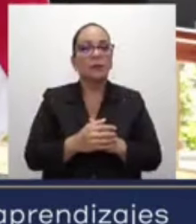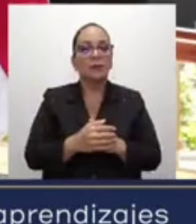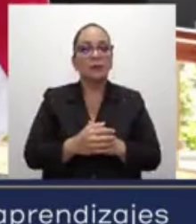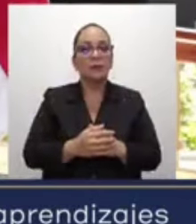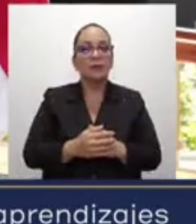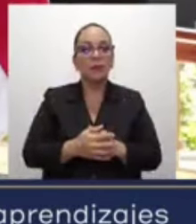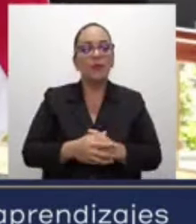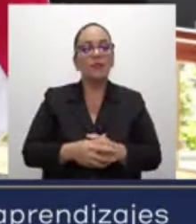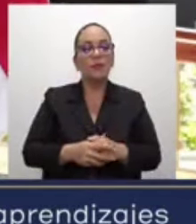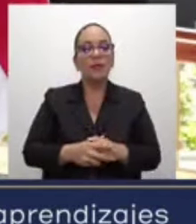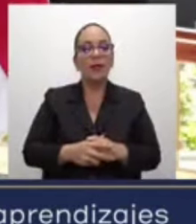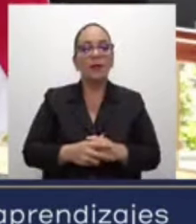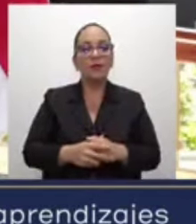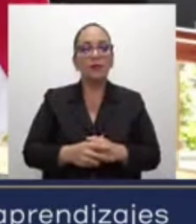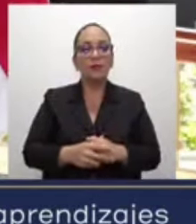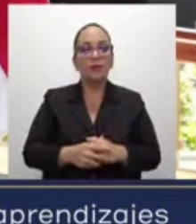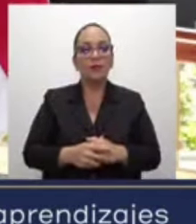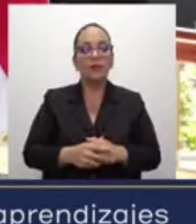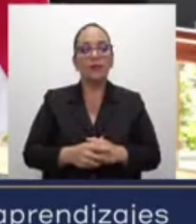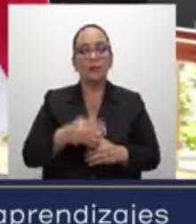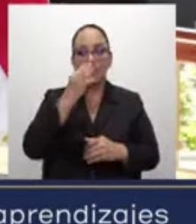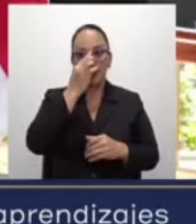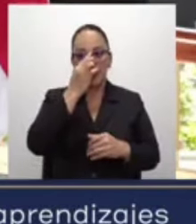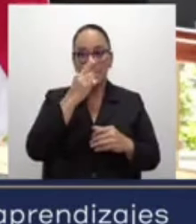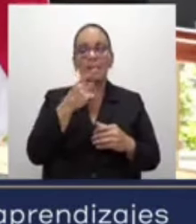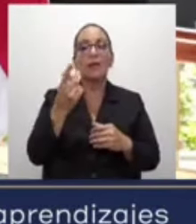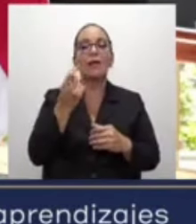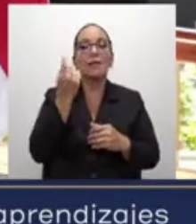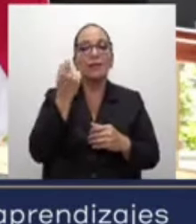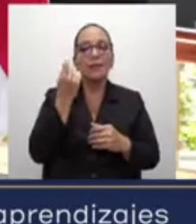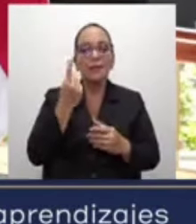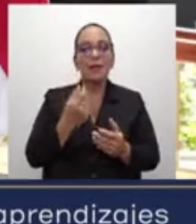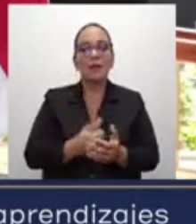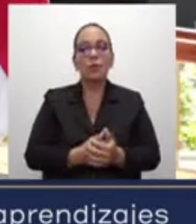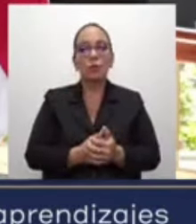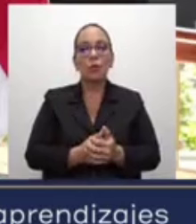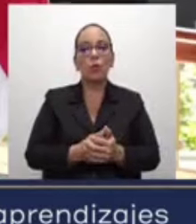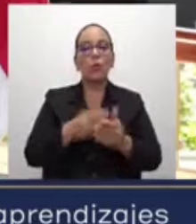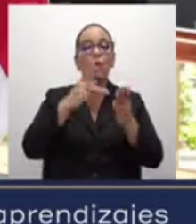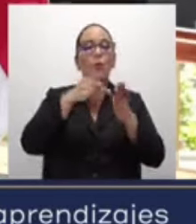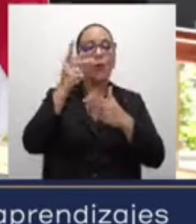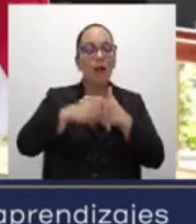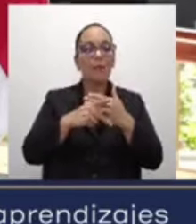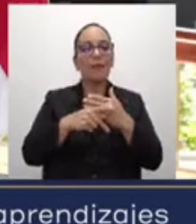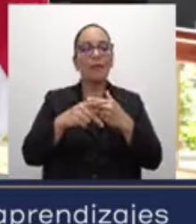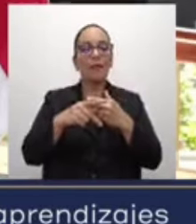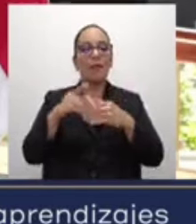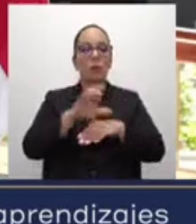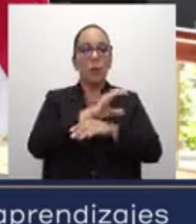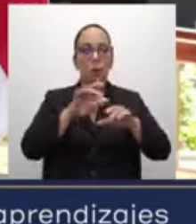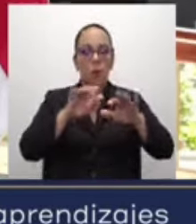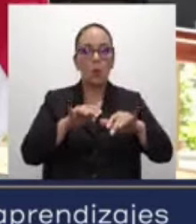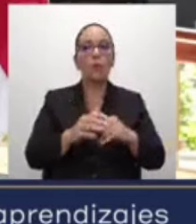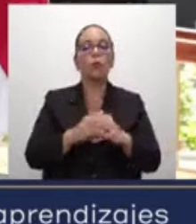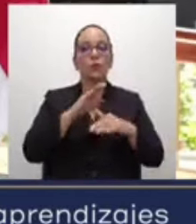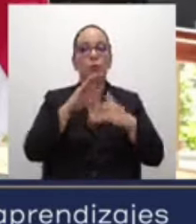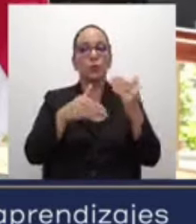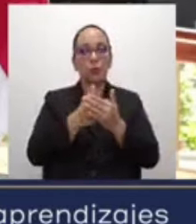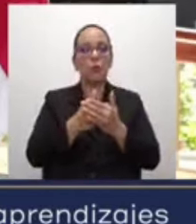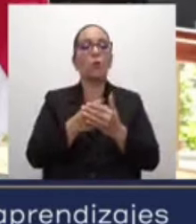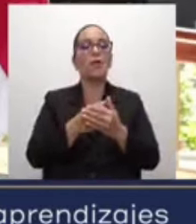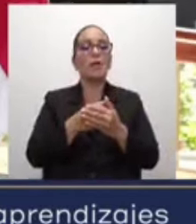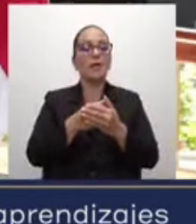claros entre el funcionamiento de un app, de un programa de cómputo y el funcionamiento del cerebro humano.